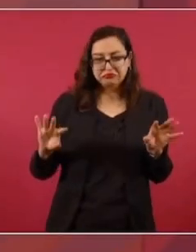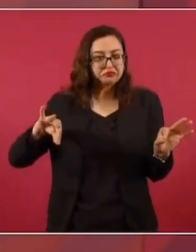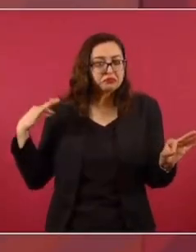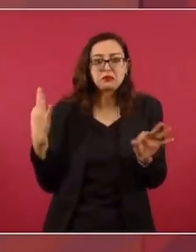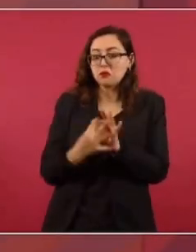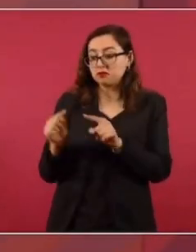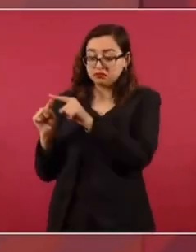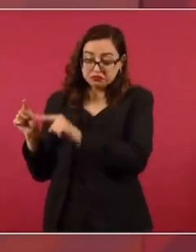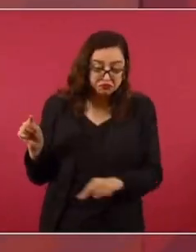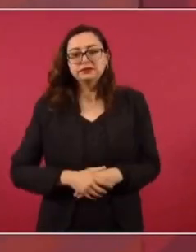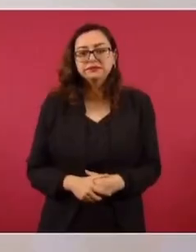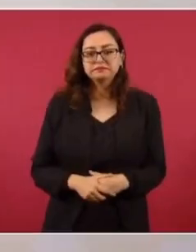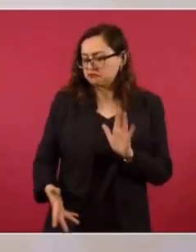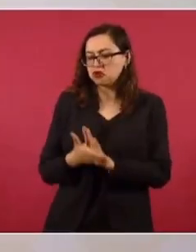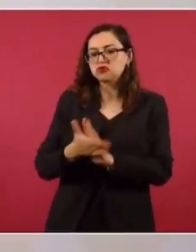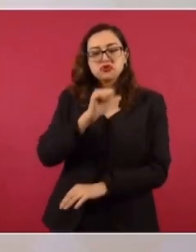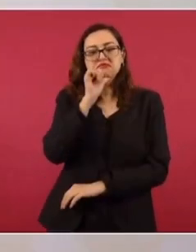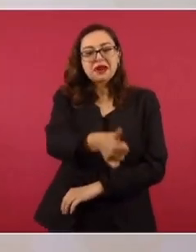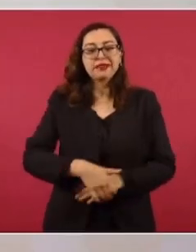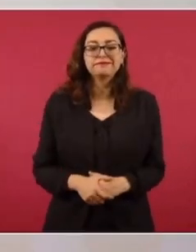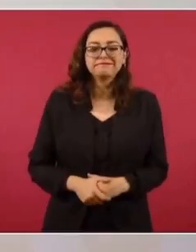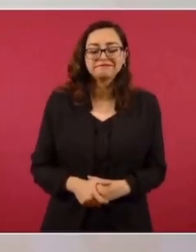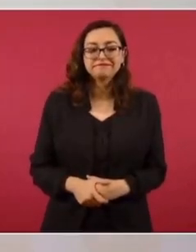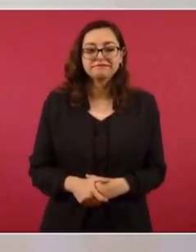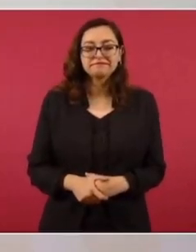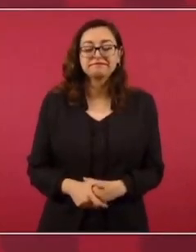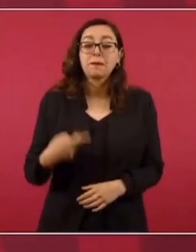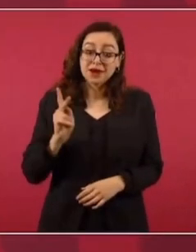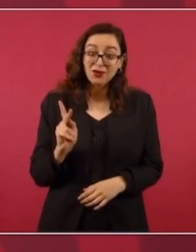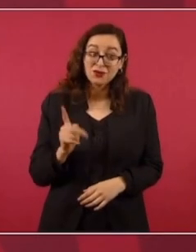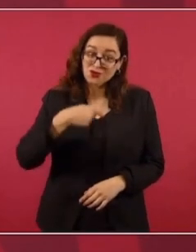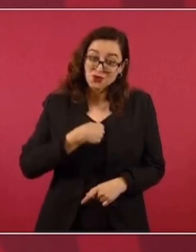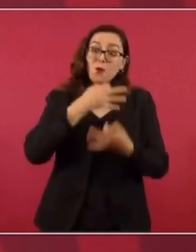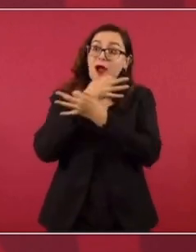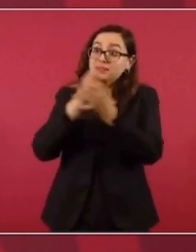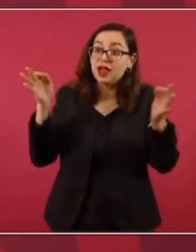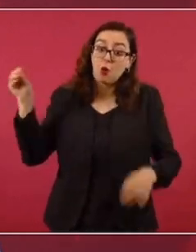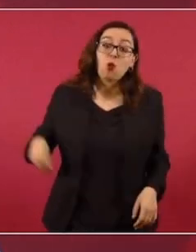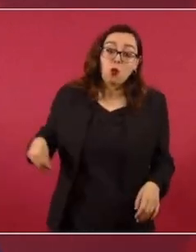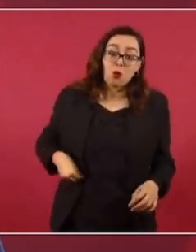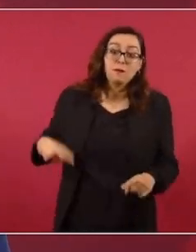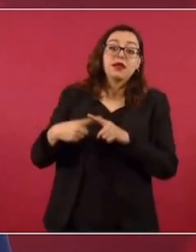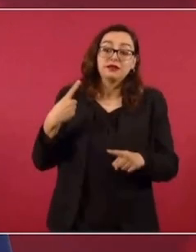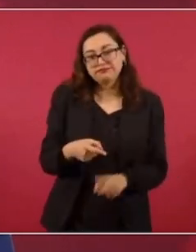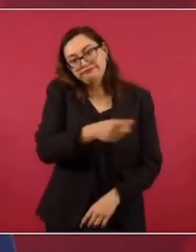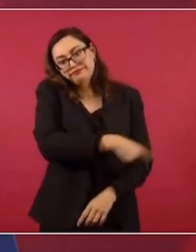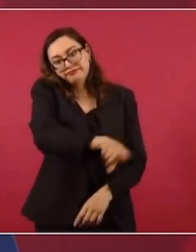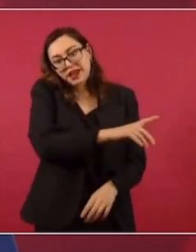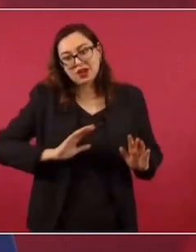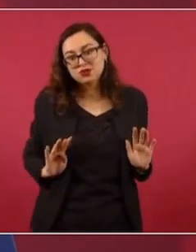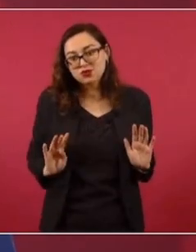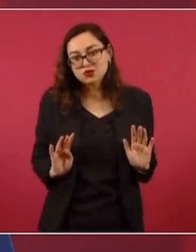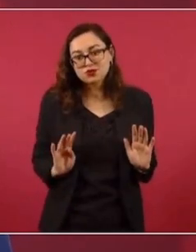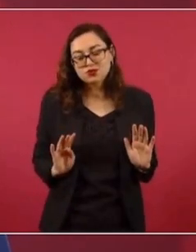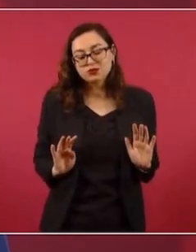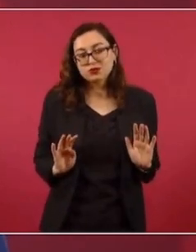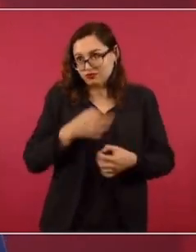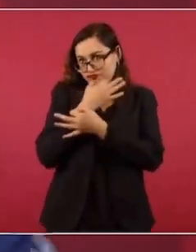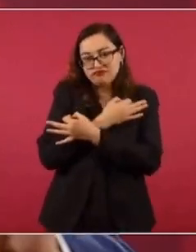hay tren de Espujil a Chetumal. Nada más que se va a saber quiénes fueron los responsables de detener esta obra.